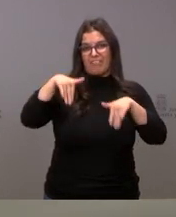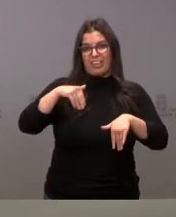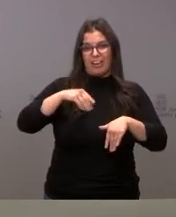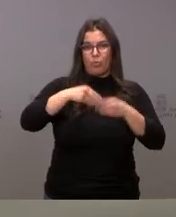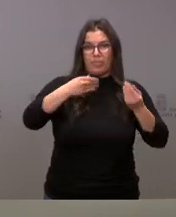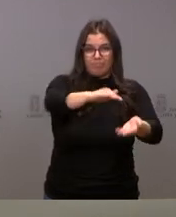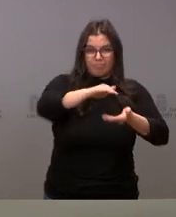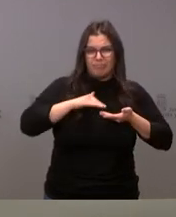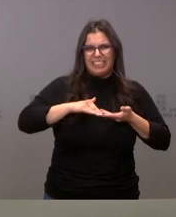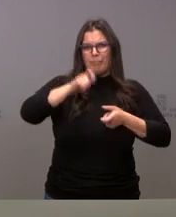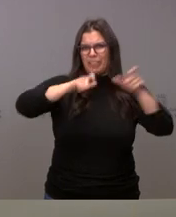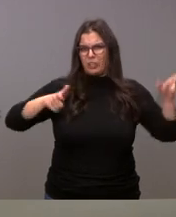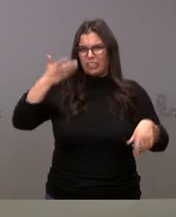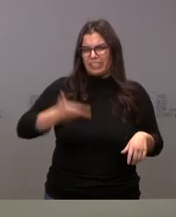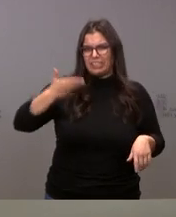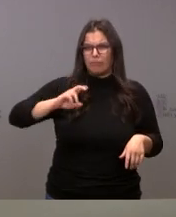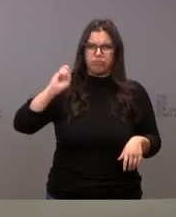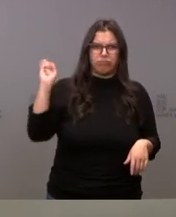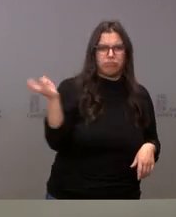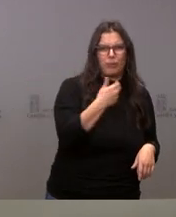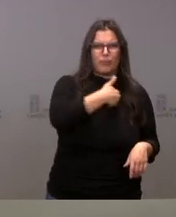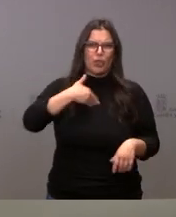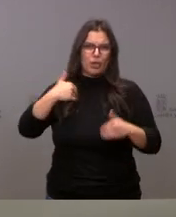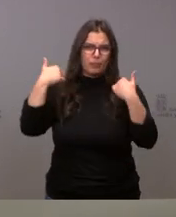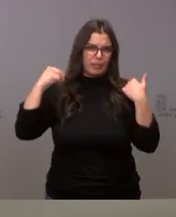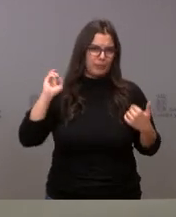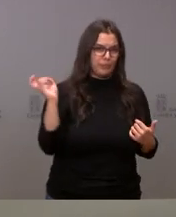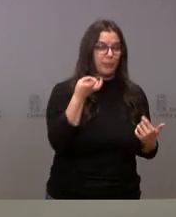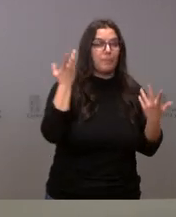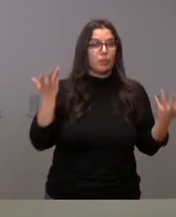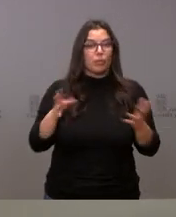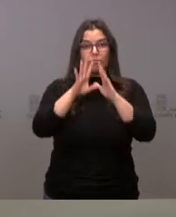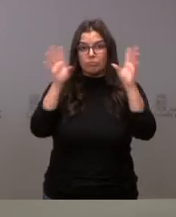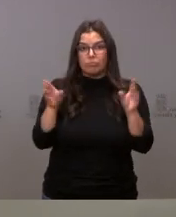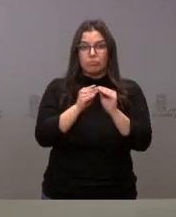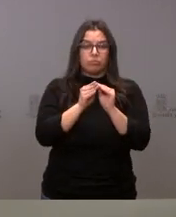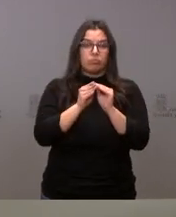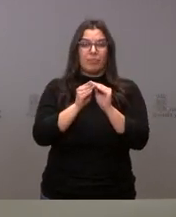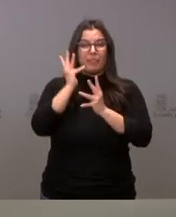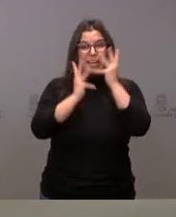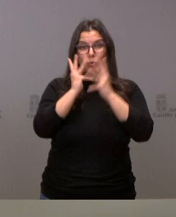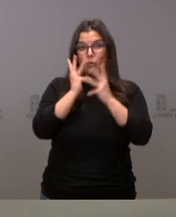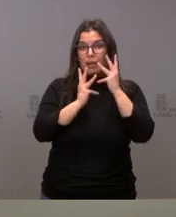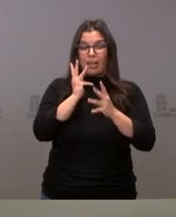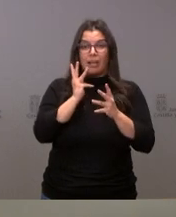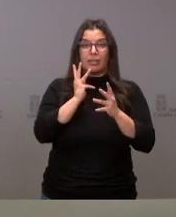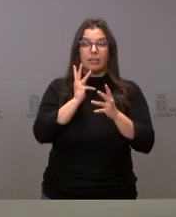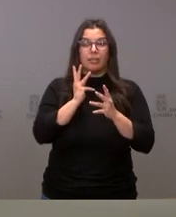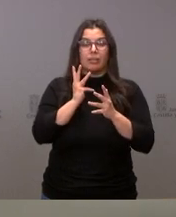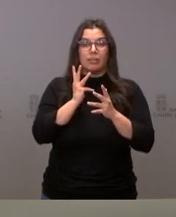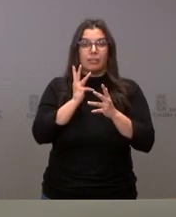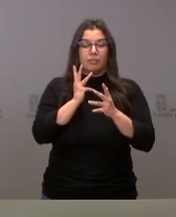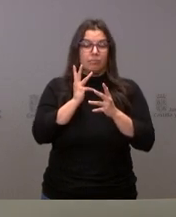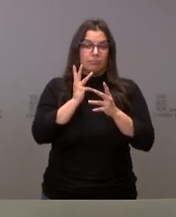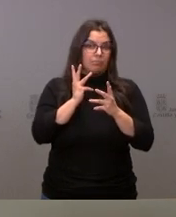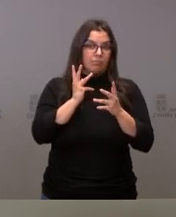importante de personas, cada una con sus diversas responsabilidades. Y todo ello sin haber podido cuantificar y no por ello agradecer el papel